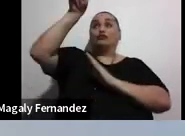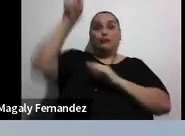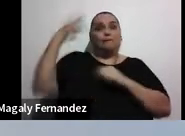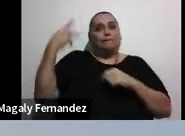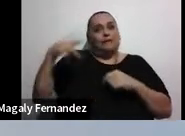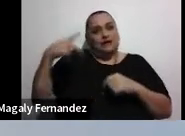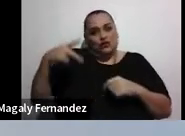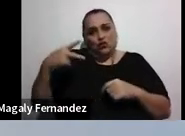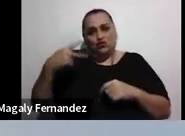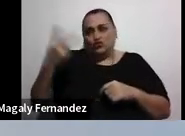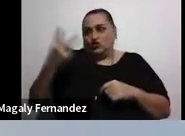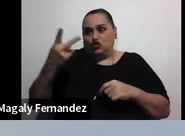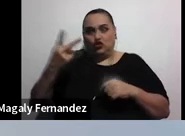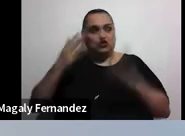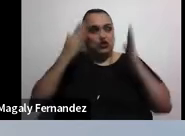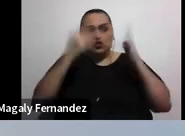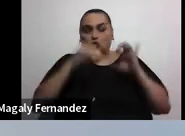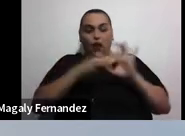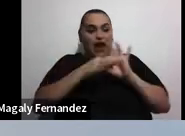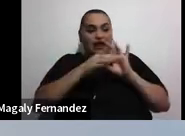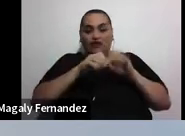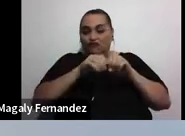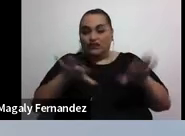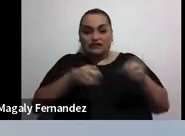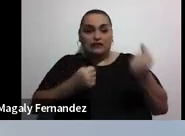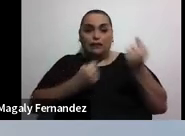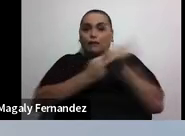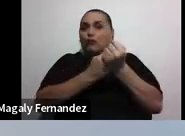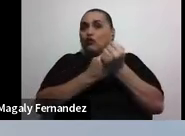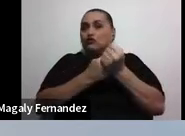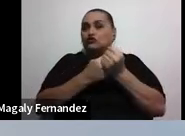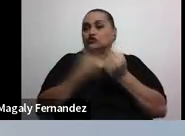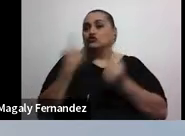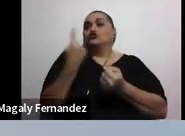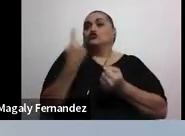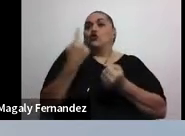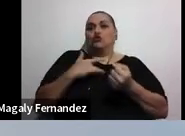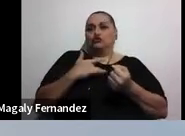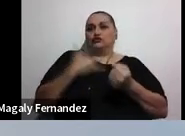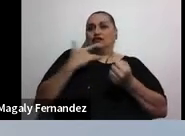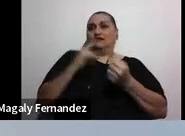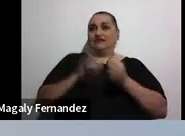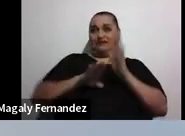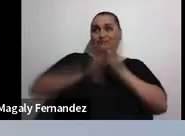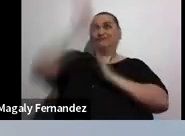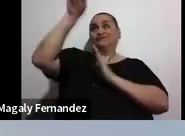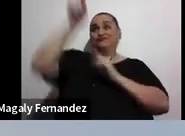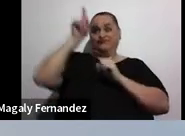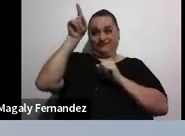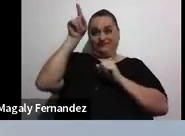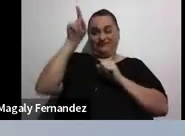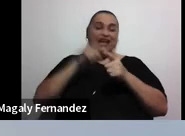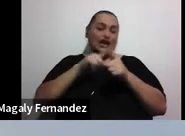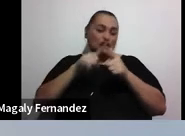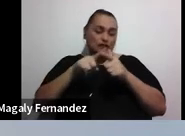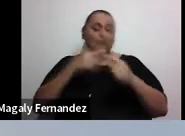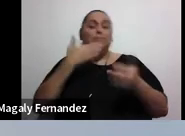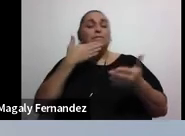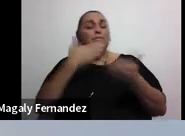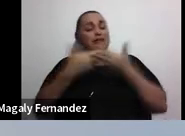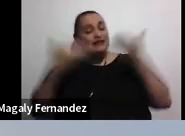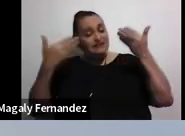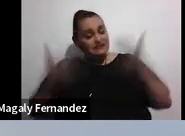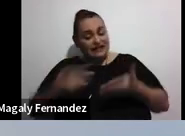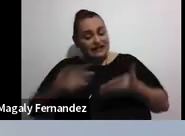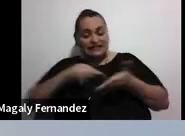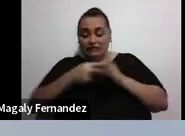porque no van a tener otras redes de apoyo, van a quedar aislados. Entonces el bienestar justamente es eso. El bienestar no es solamente